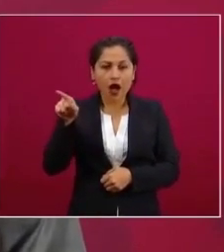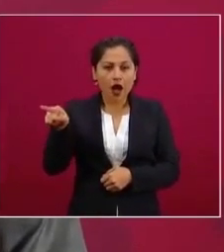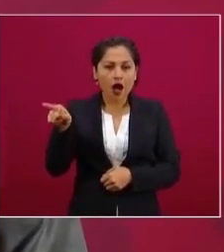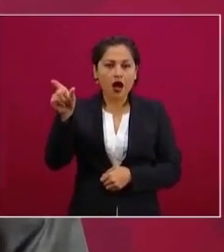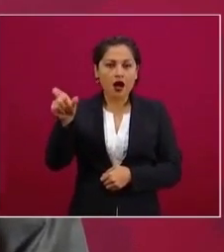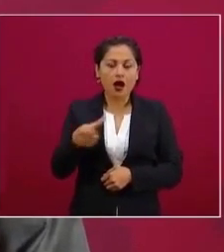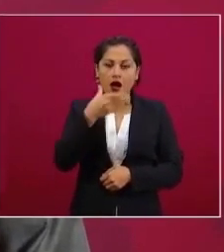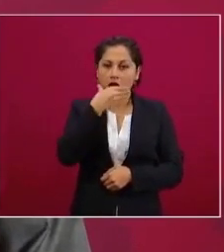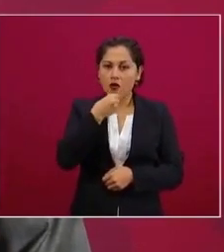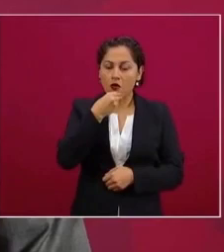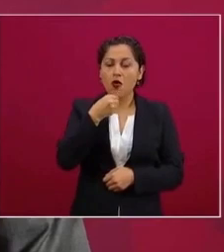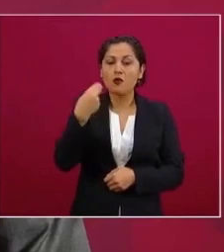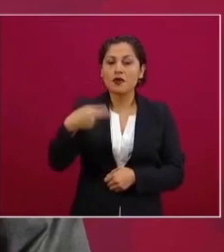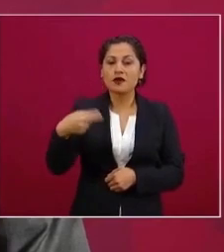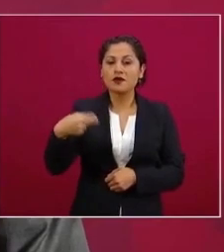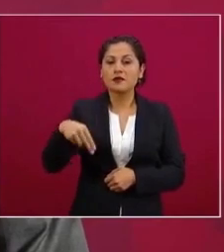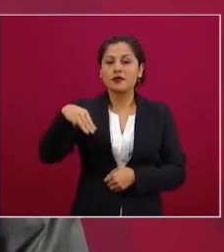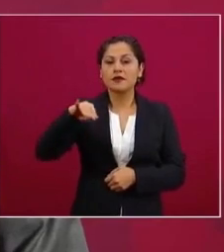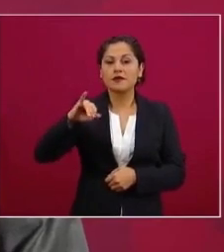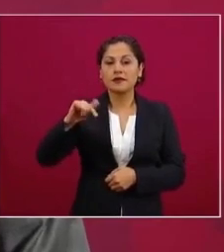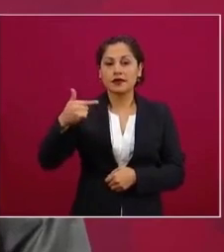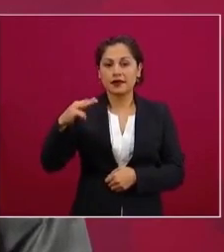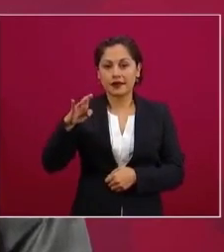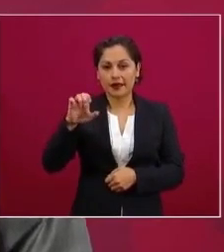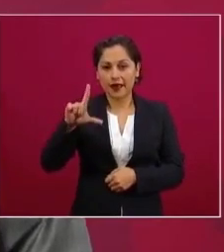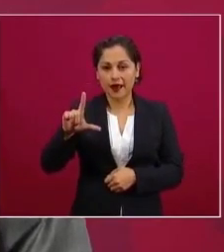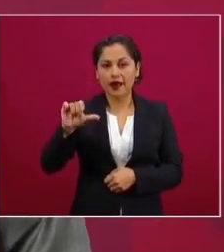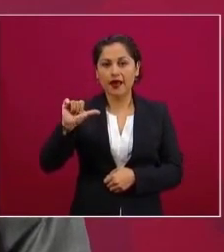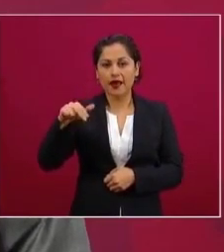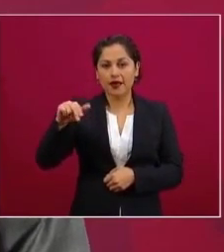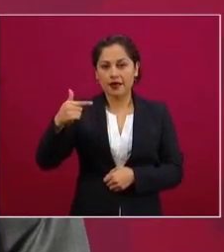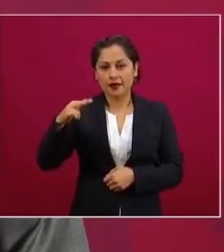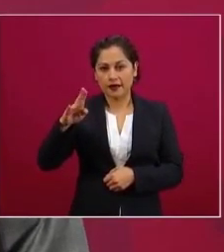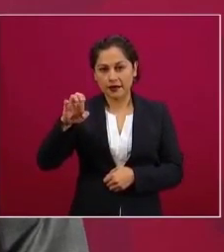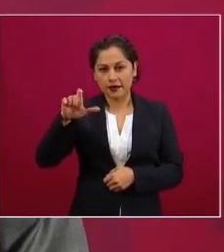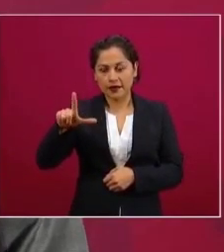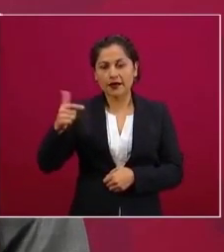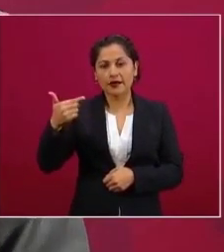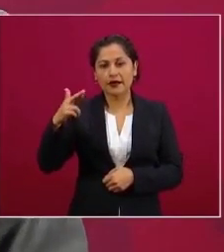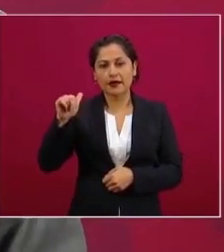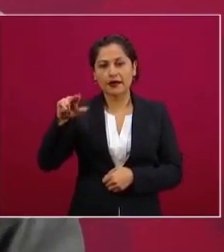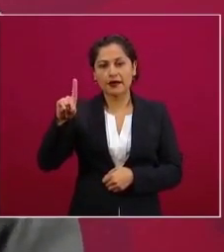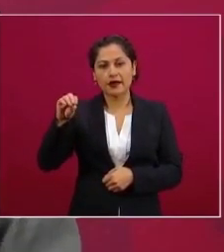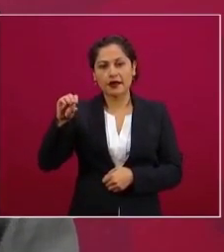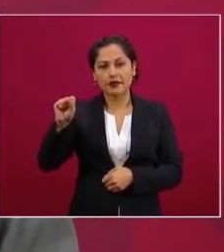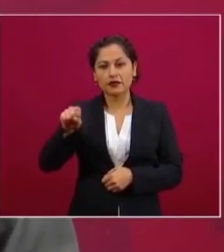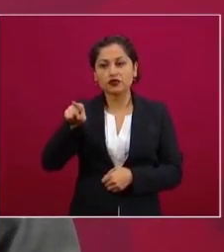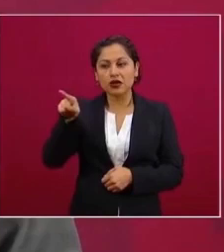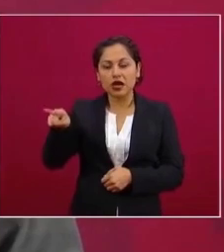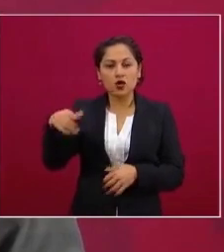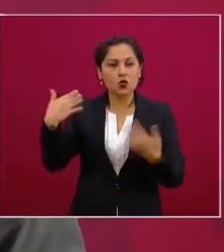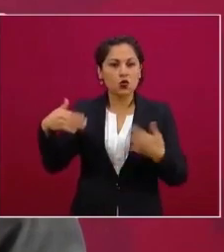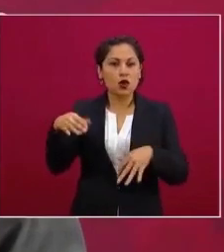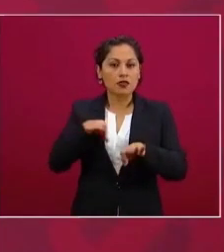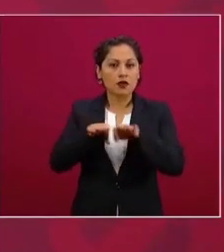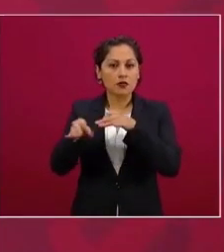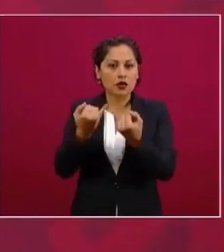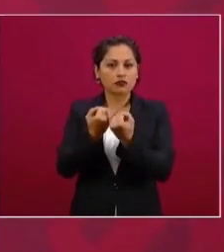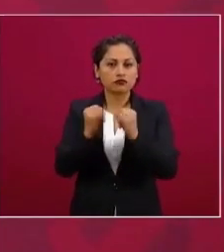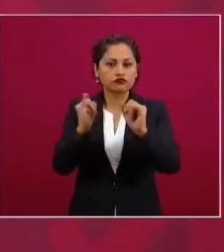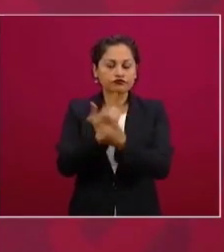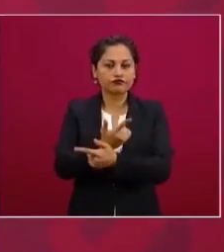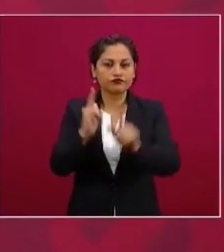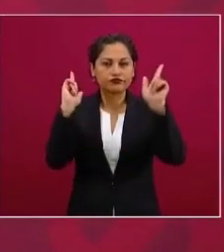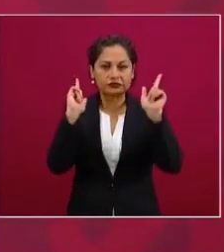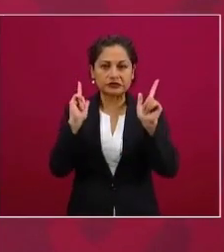del presidente. Pero pues es hora de decir, los medios, el mensajero, no somos los